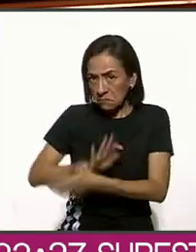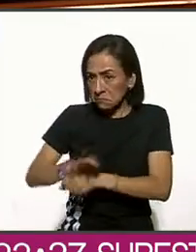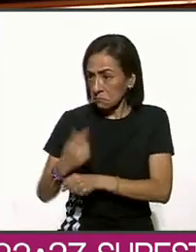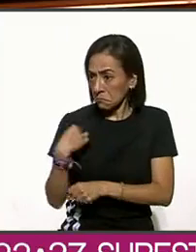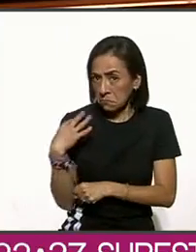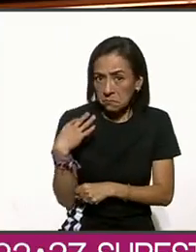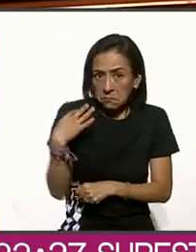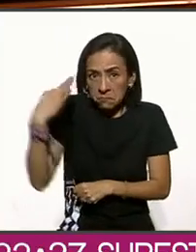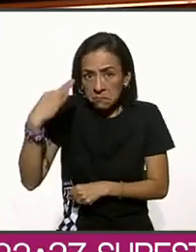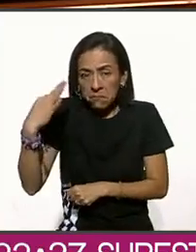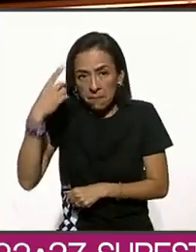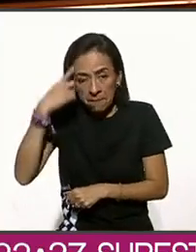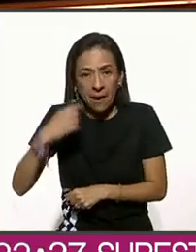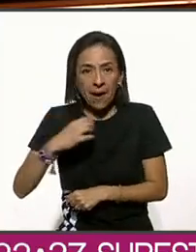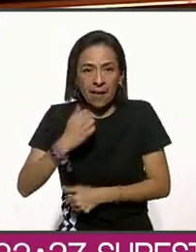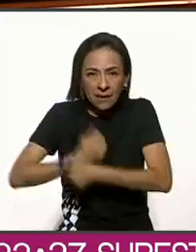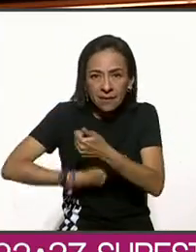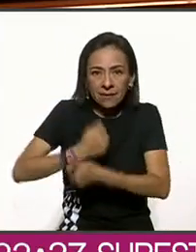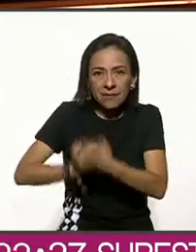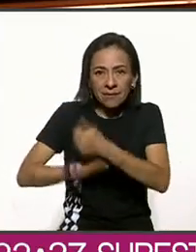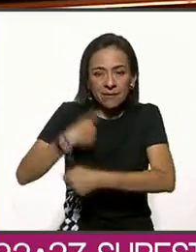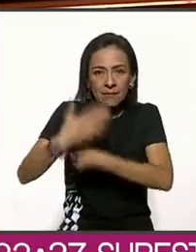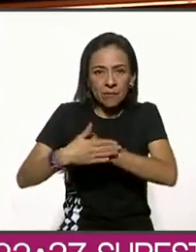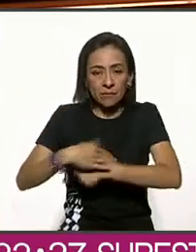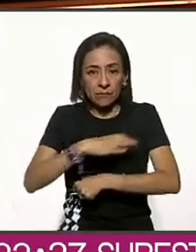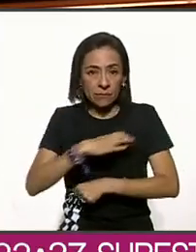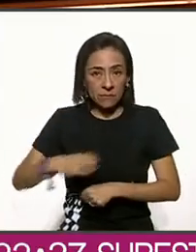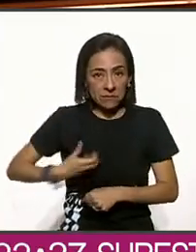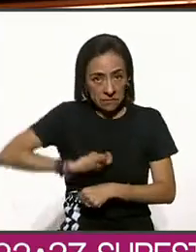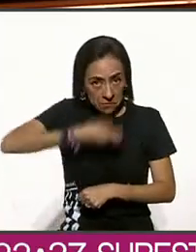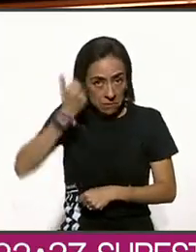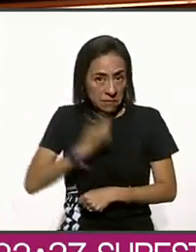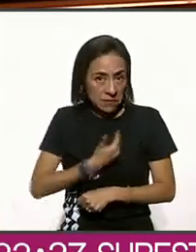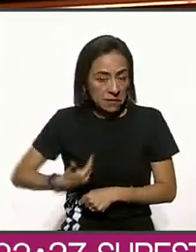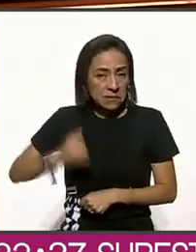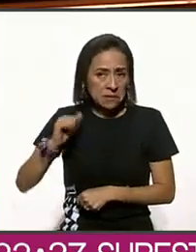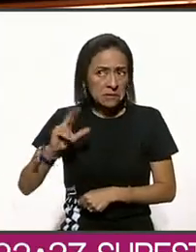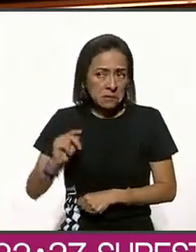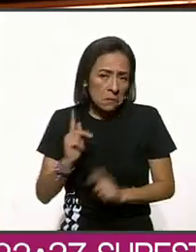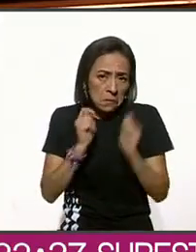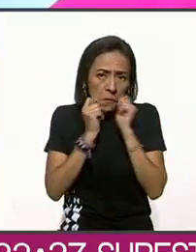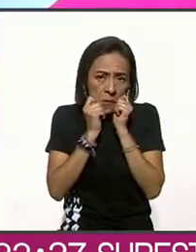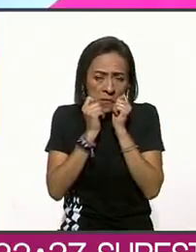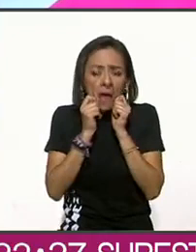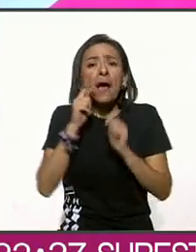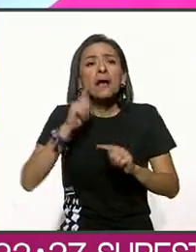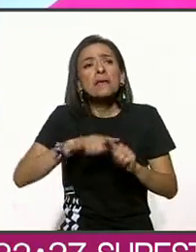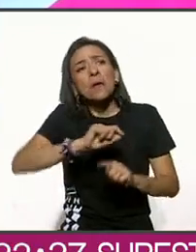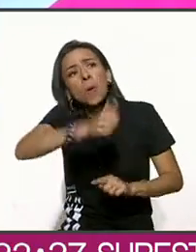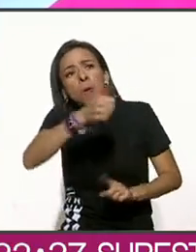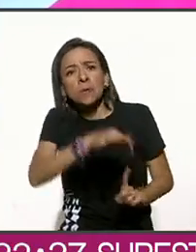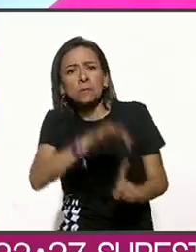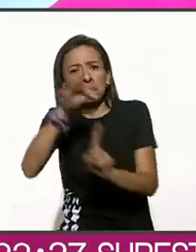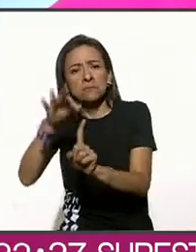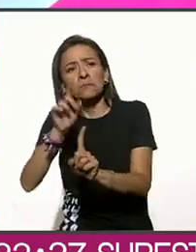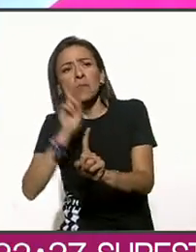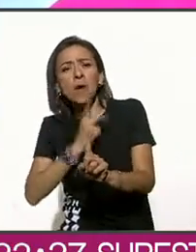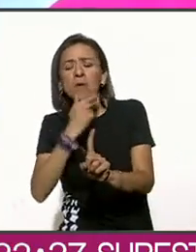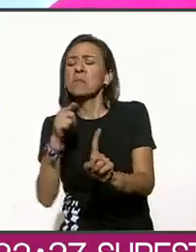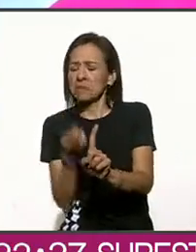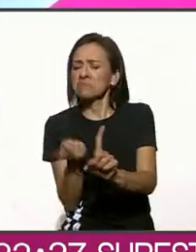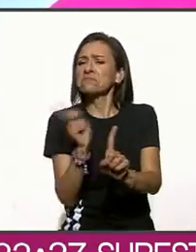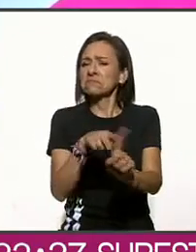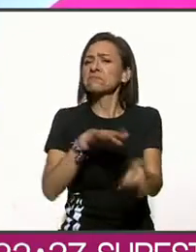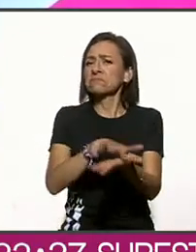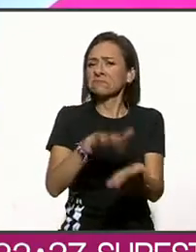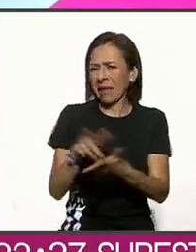la oposición a la presidencia, apoyará a quien sea él o la abanderada. Dijo que ella está concentrada en